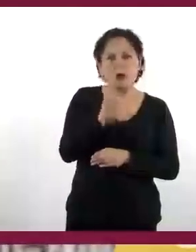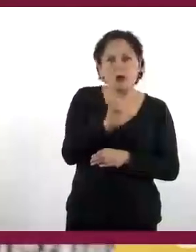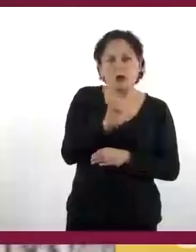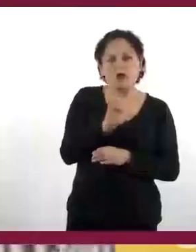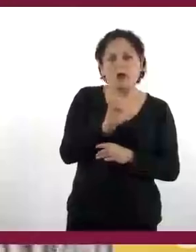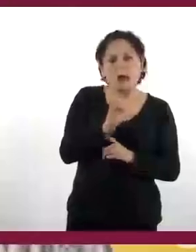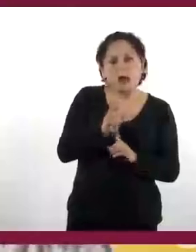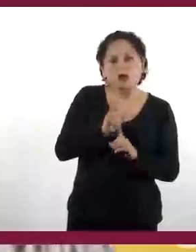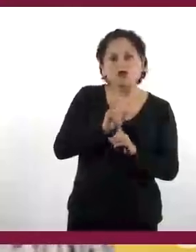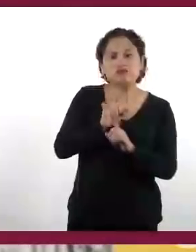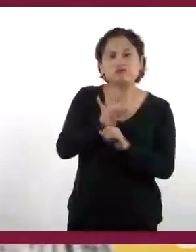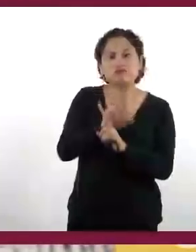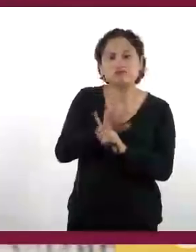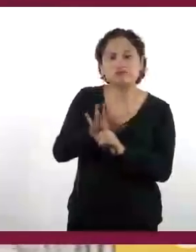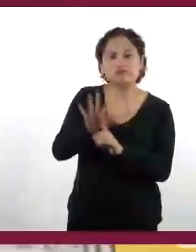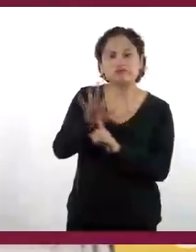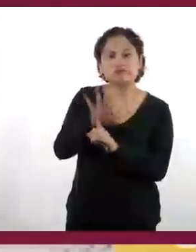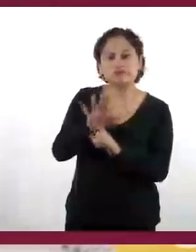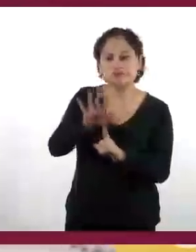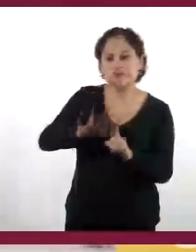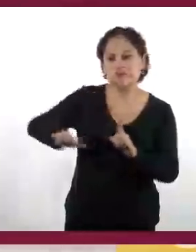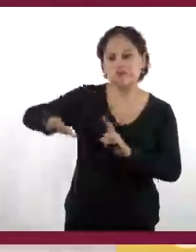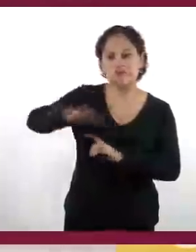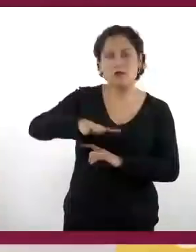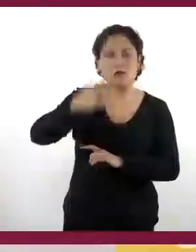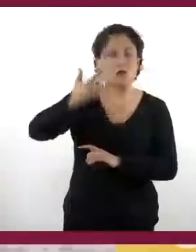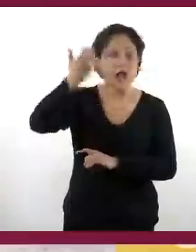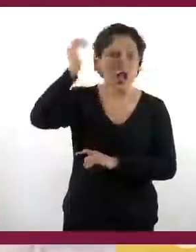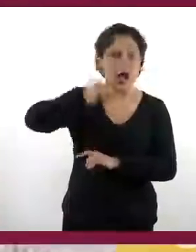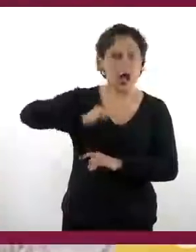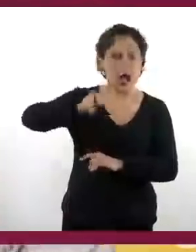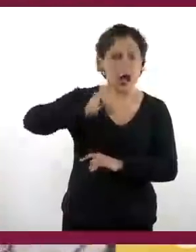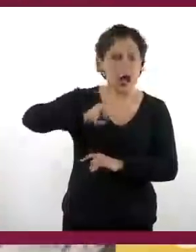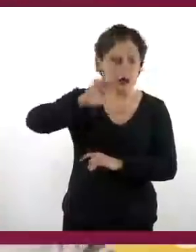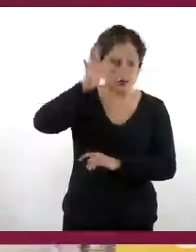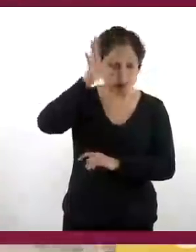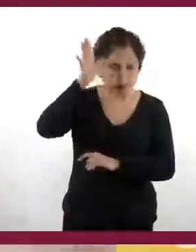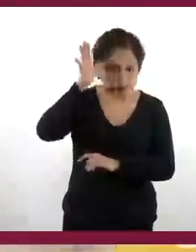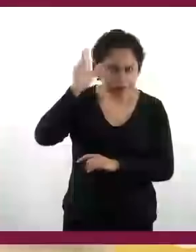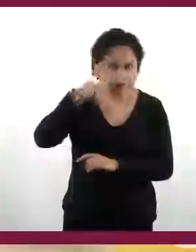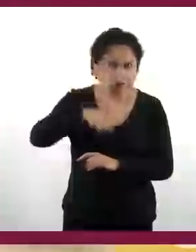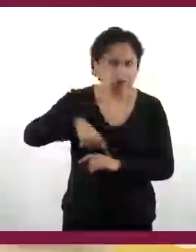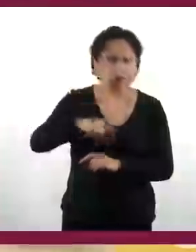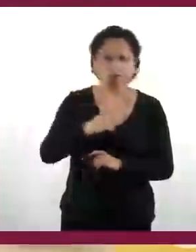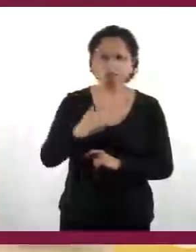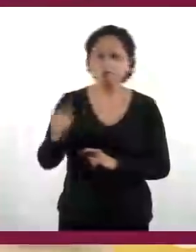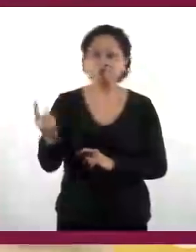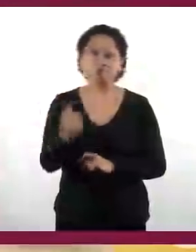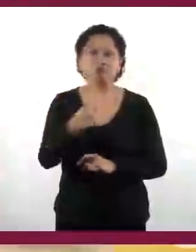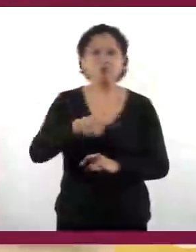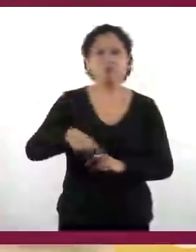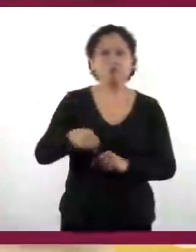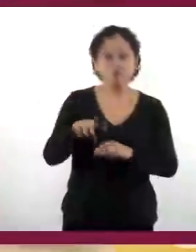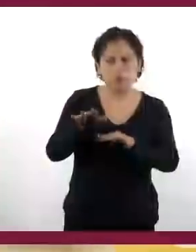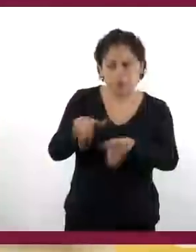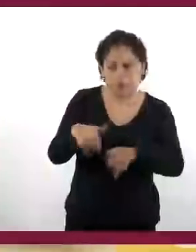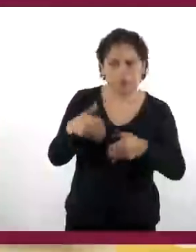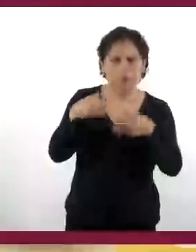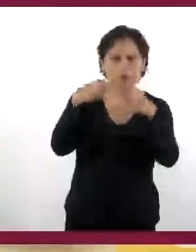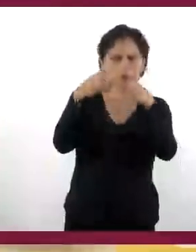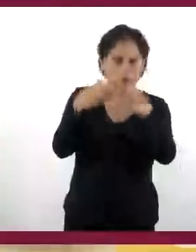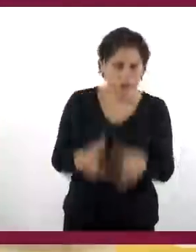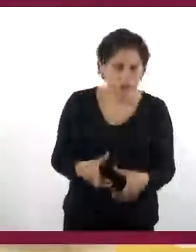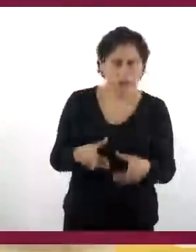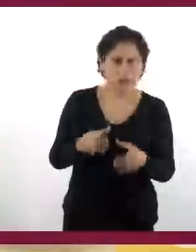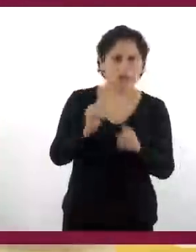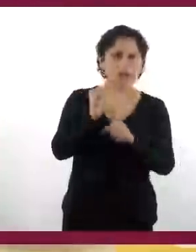entorno, que habitualmente eran cazadores, recolectores y por tanto, pues, trashumantes, nómadas, de establecerse en un patrón fijo, de